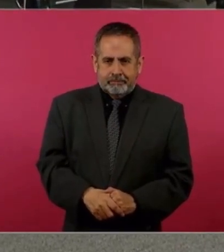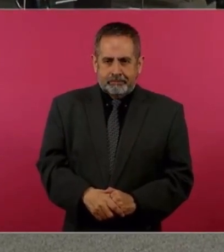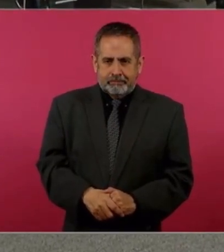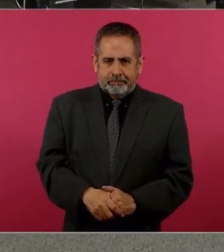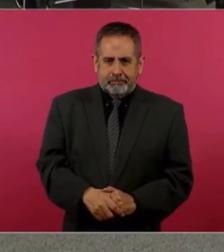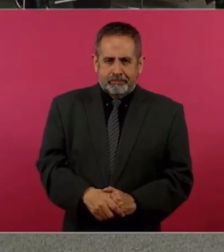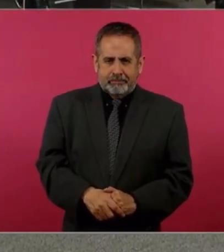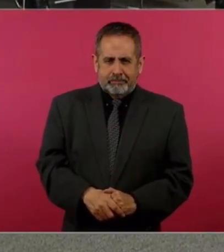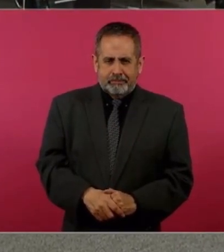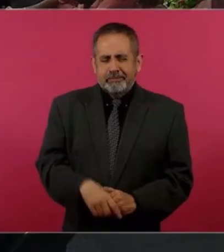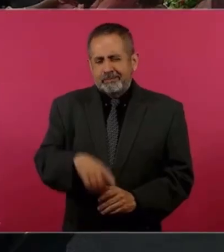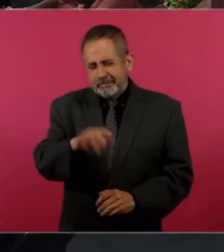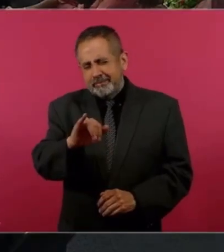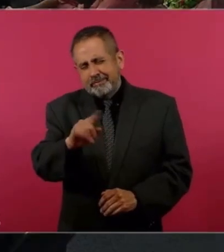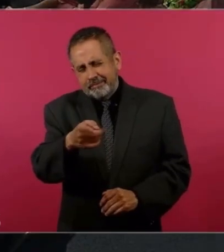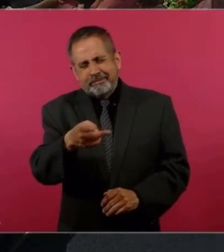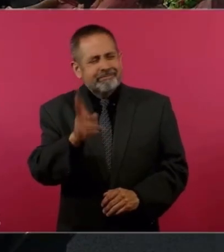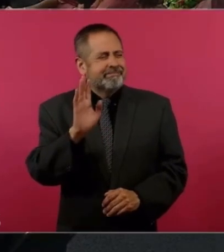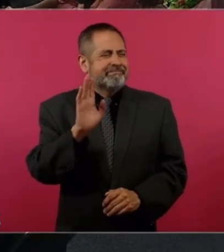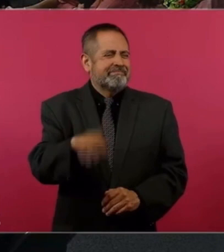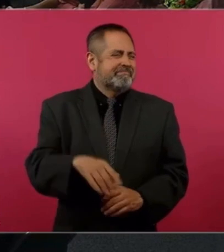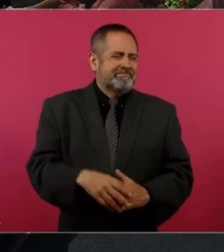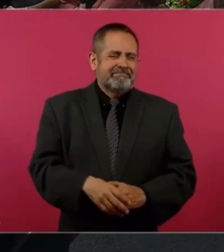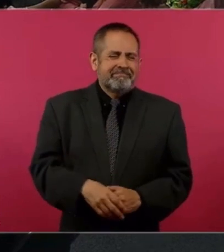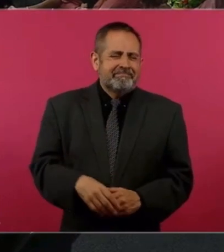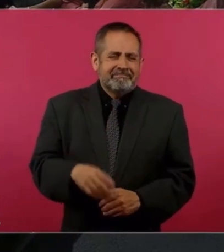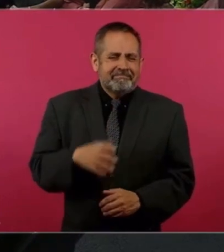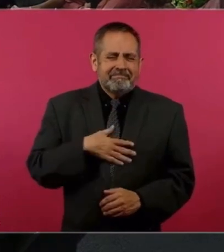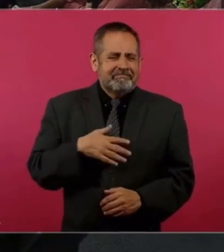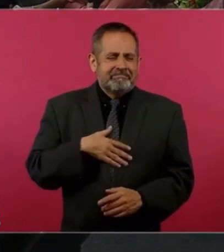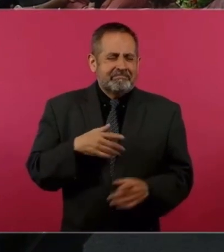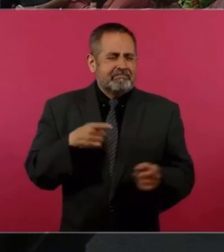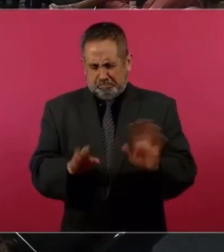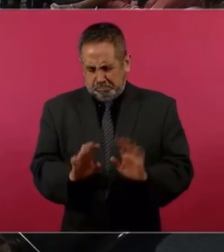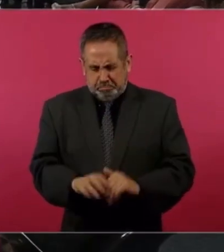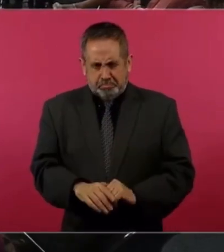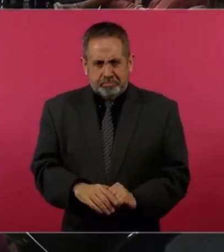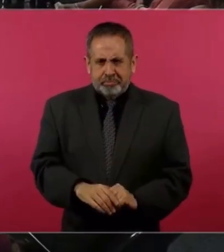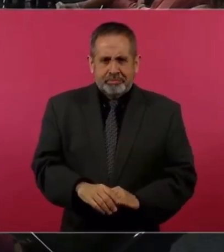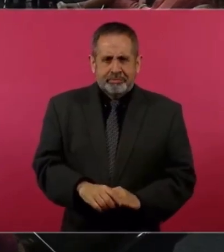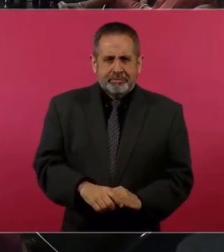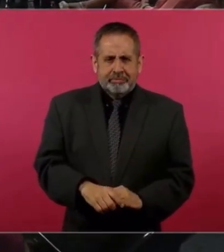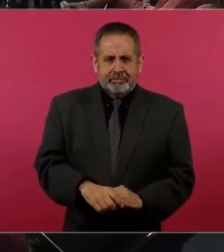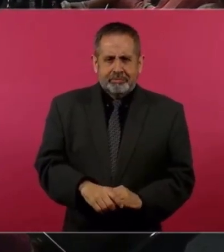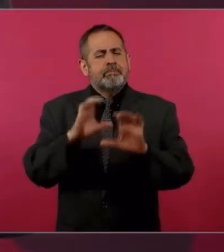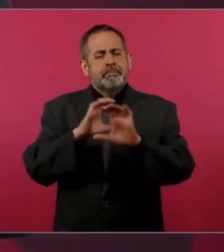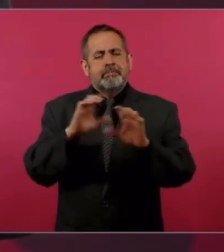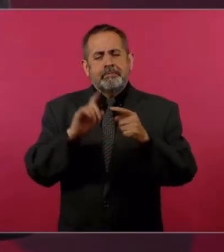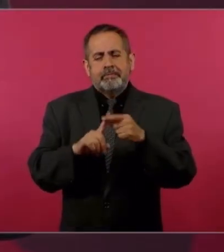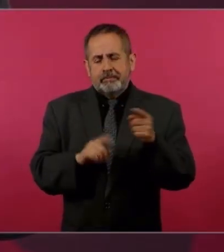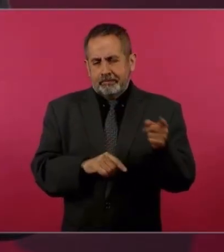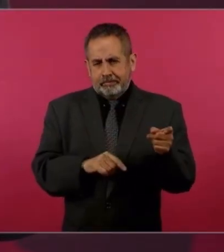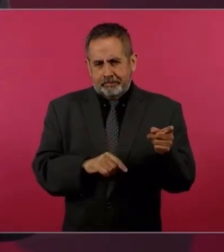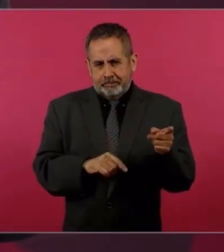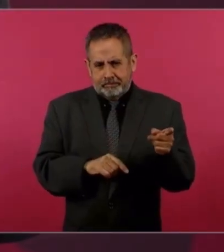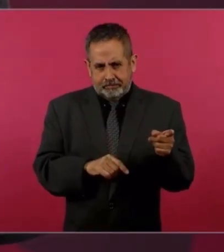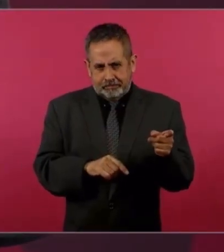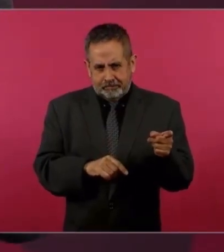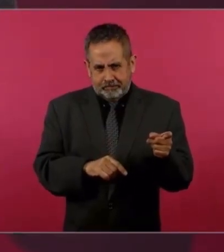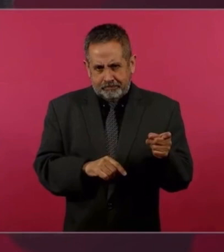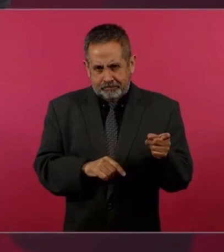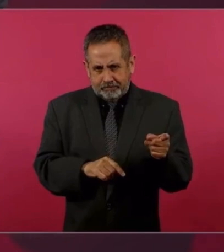Ah, pero eso no, yo no ofendo a las mujeres. Hay una canción de un